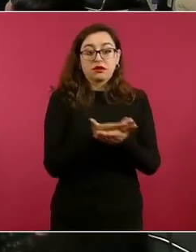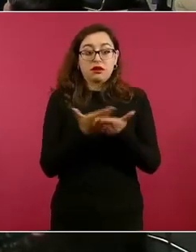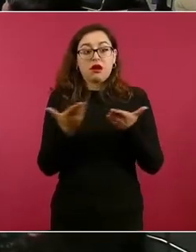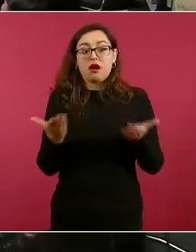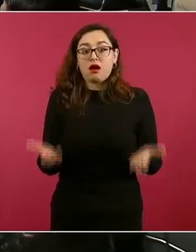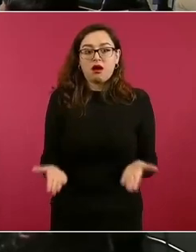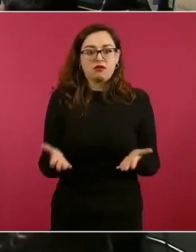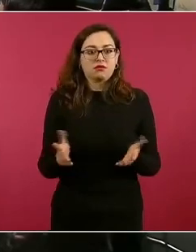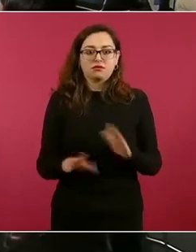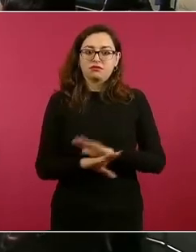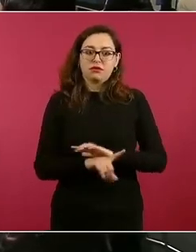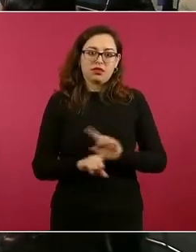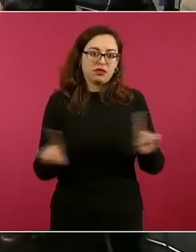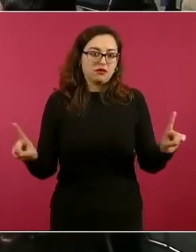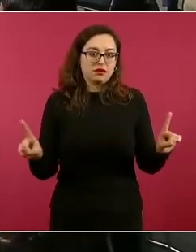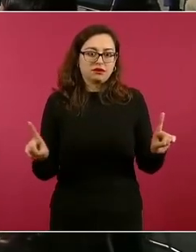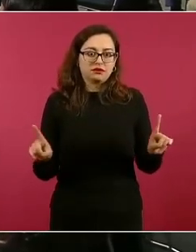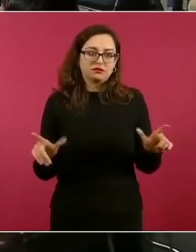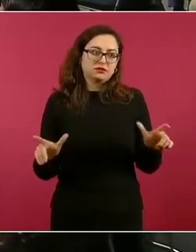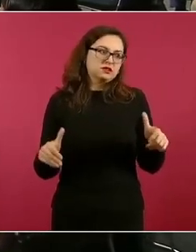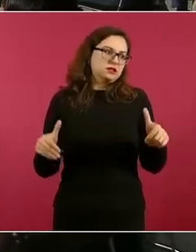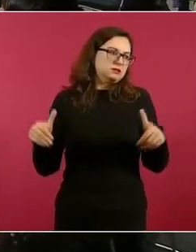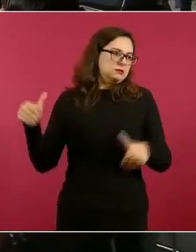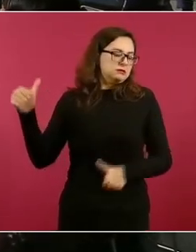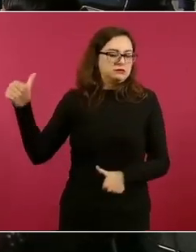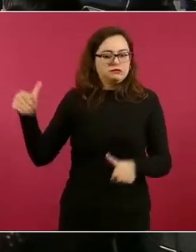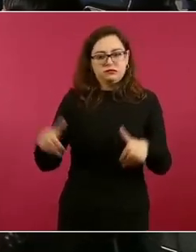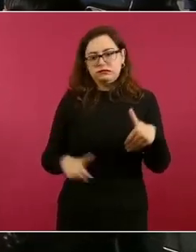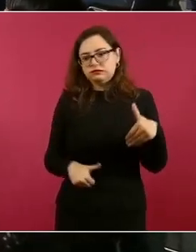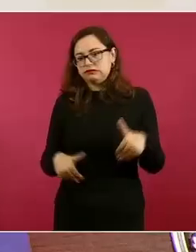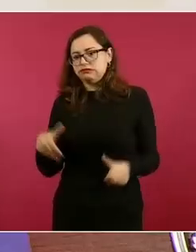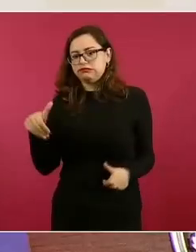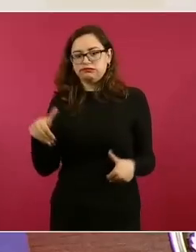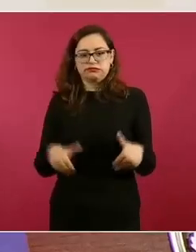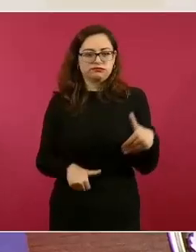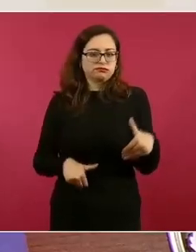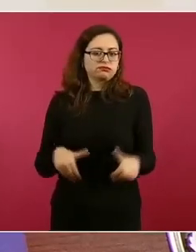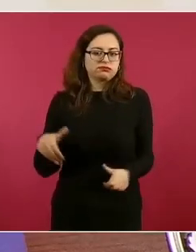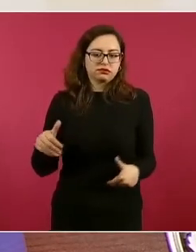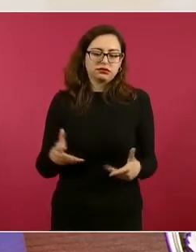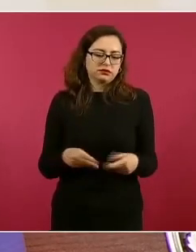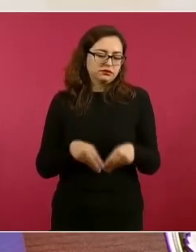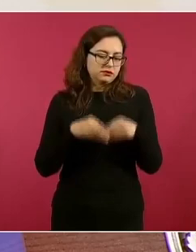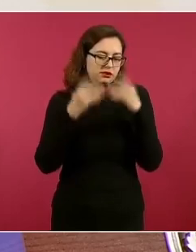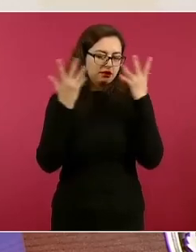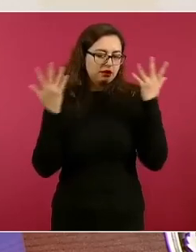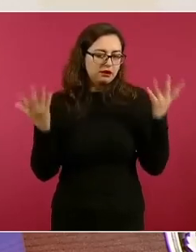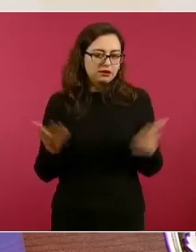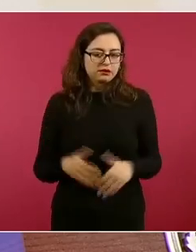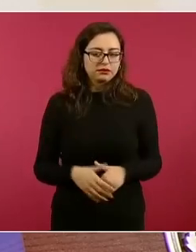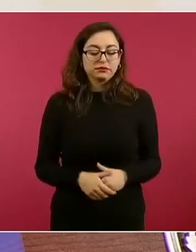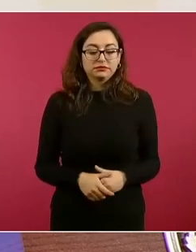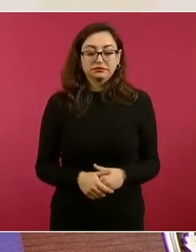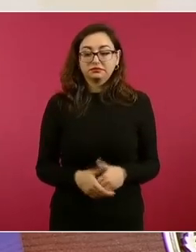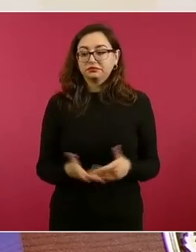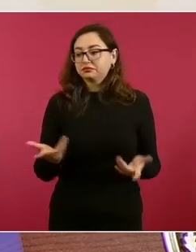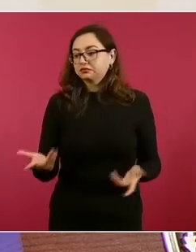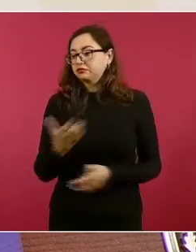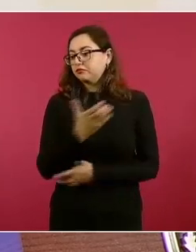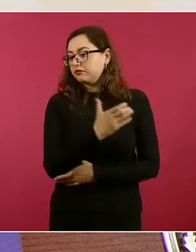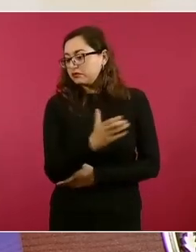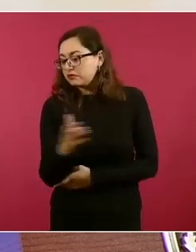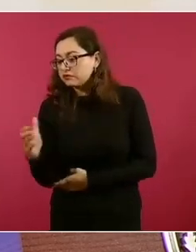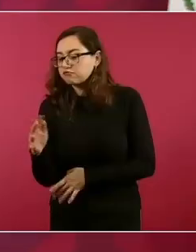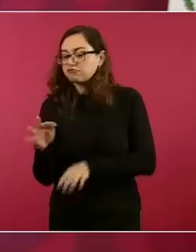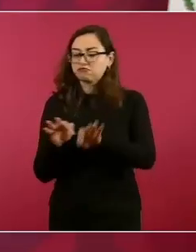Un obrero, un campesino, un comerciante, pequeño, mediano empresario,